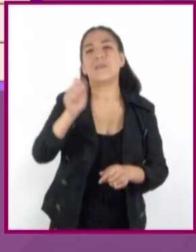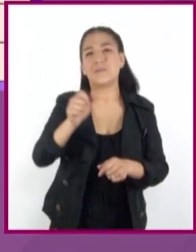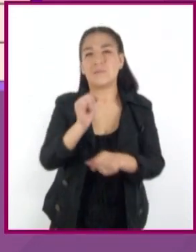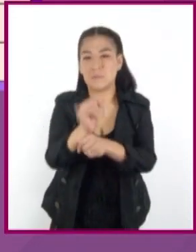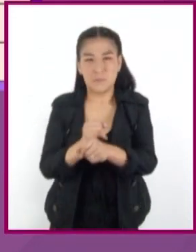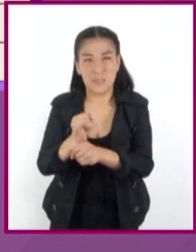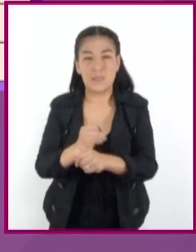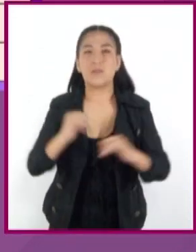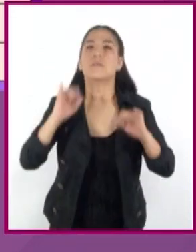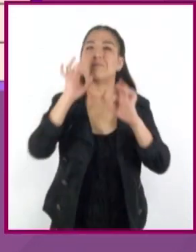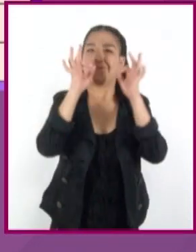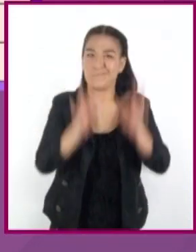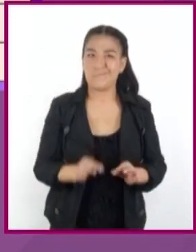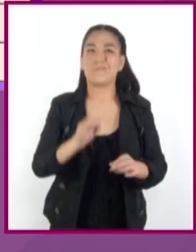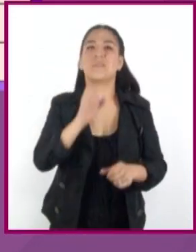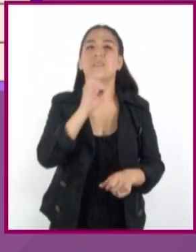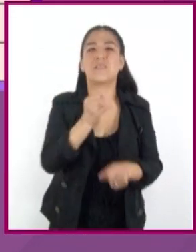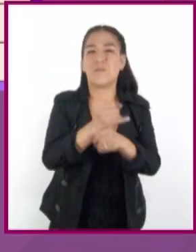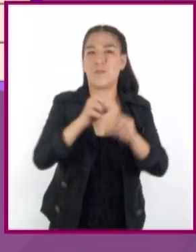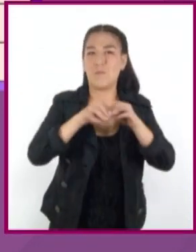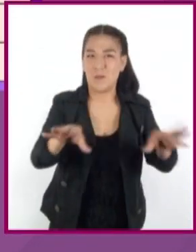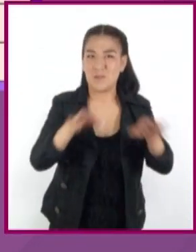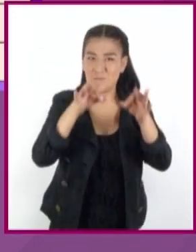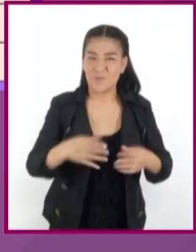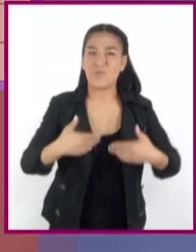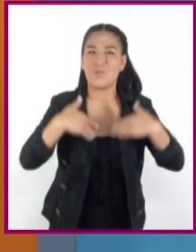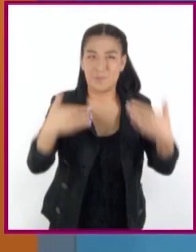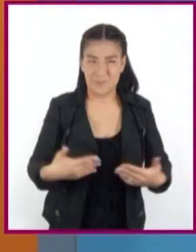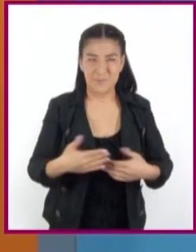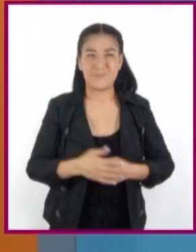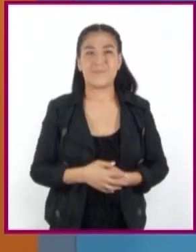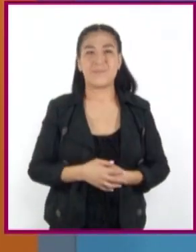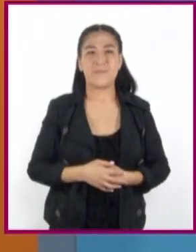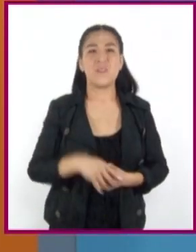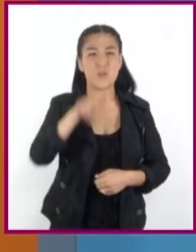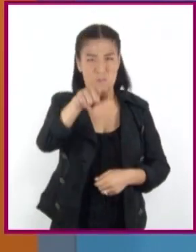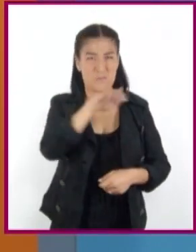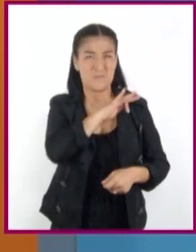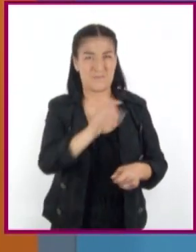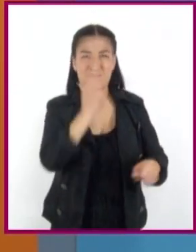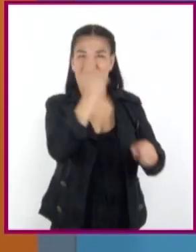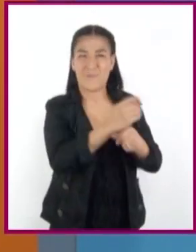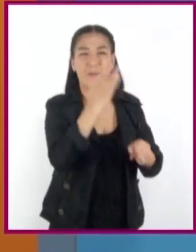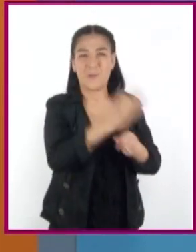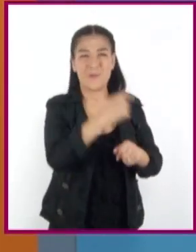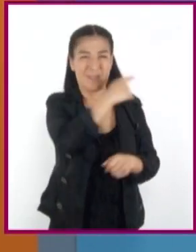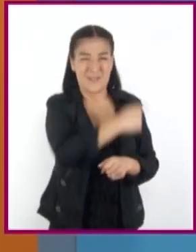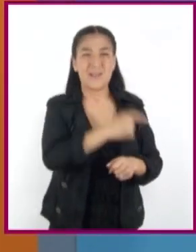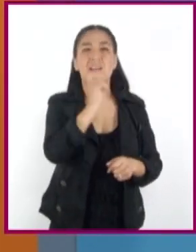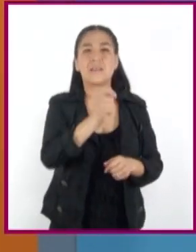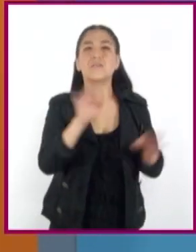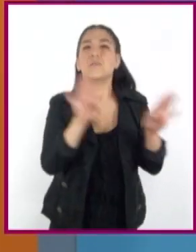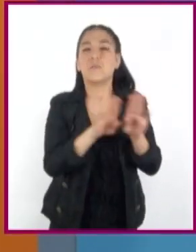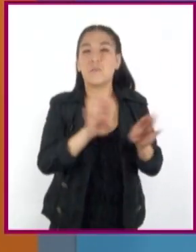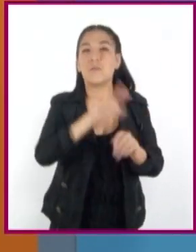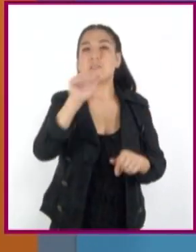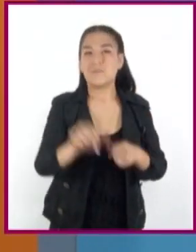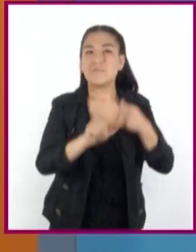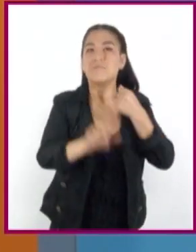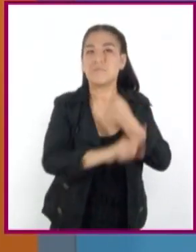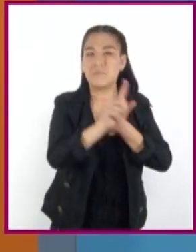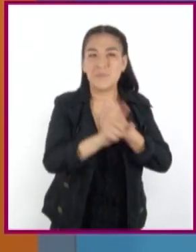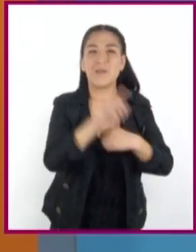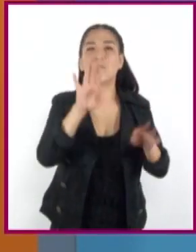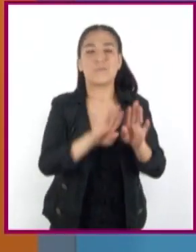fuentes confiables, pudieron identificar acciones que las y los ponen en riesgo de